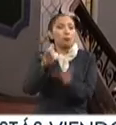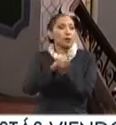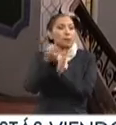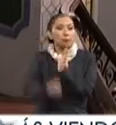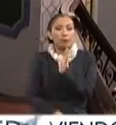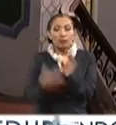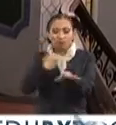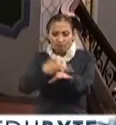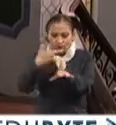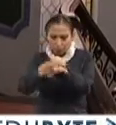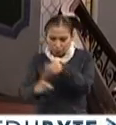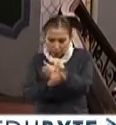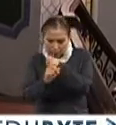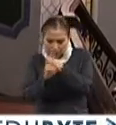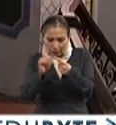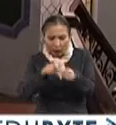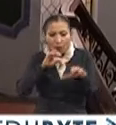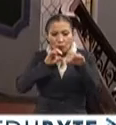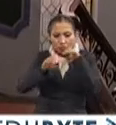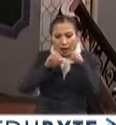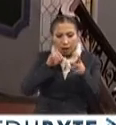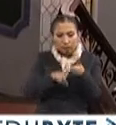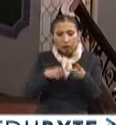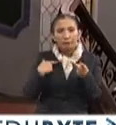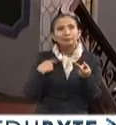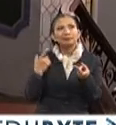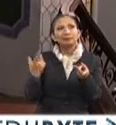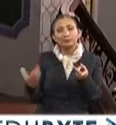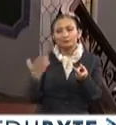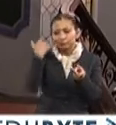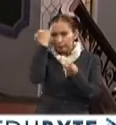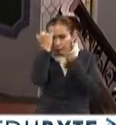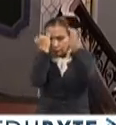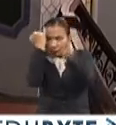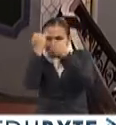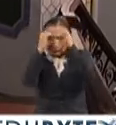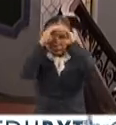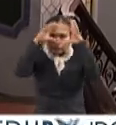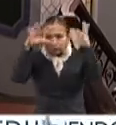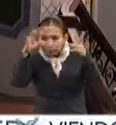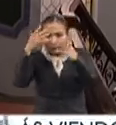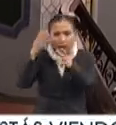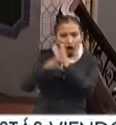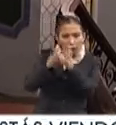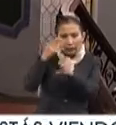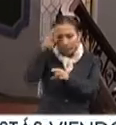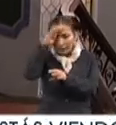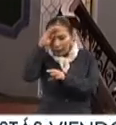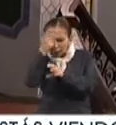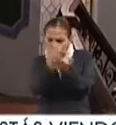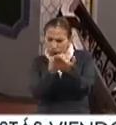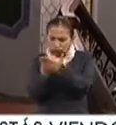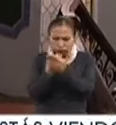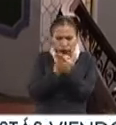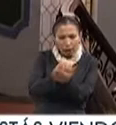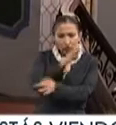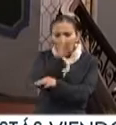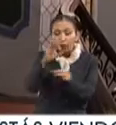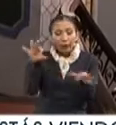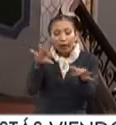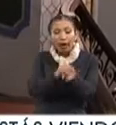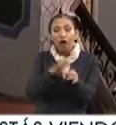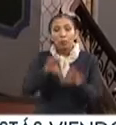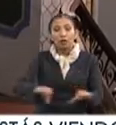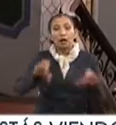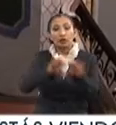son resolución de problemas, comunicación, creatividad, pensamiento crítico, ¿no? Todo lo que tiene